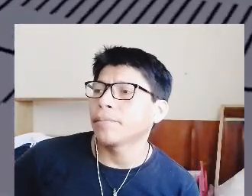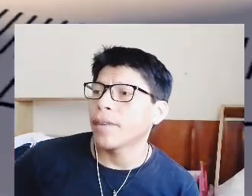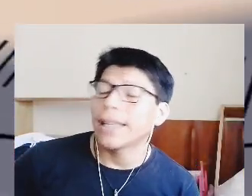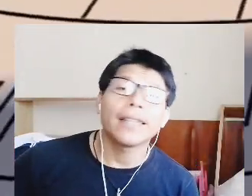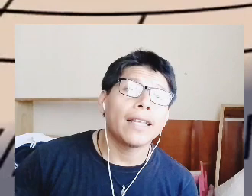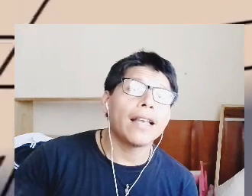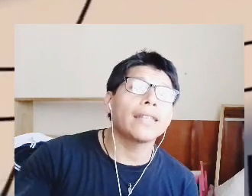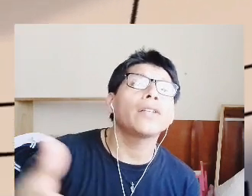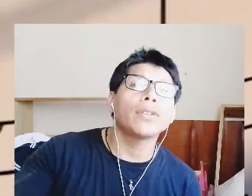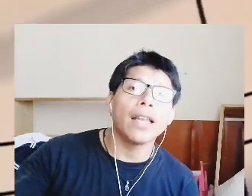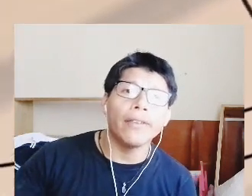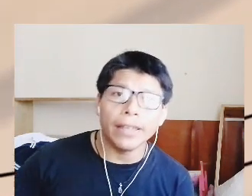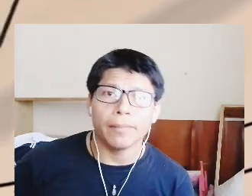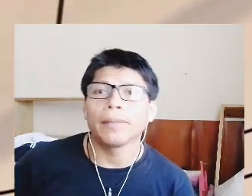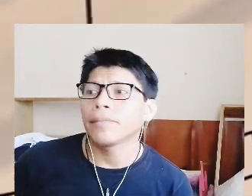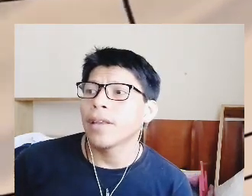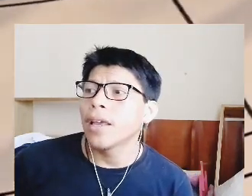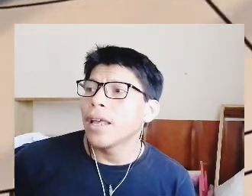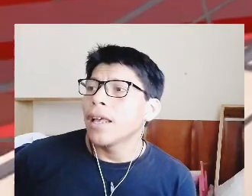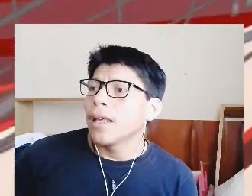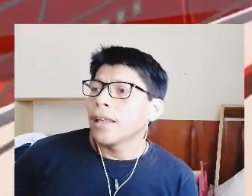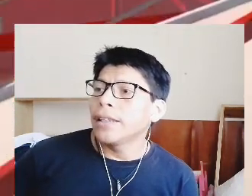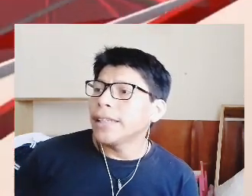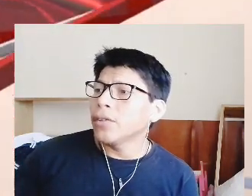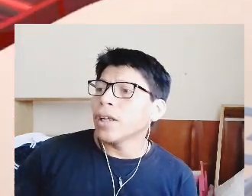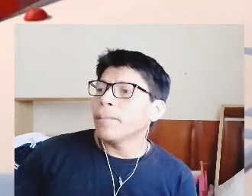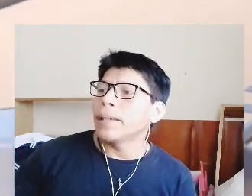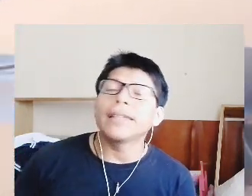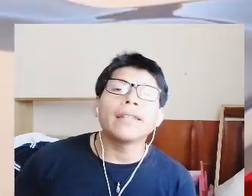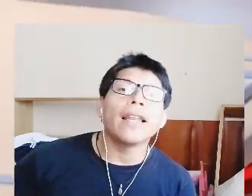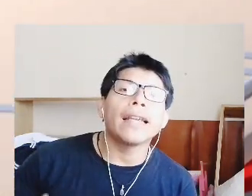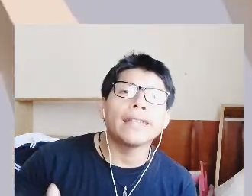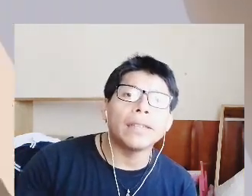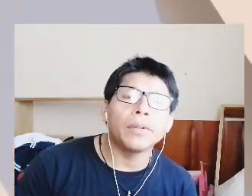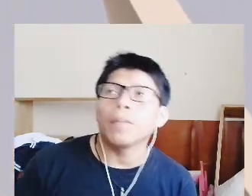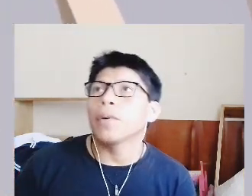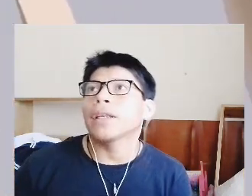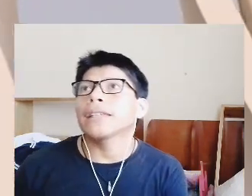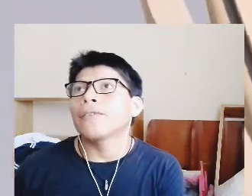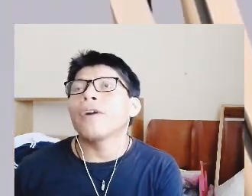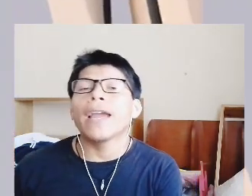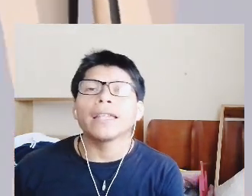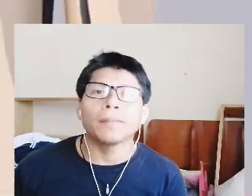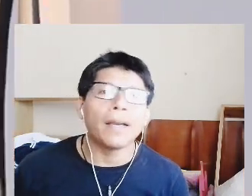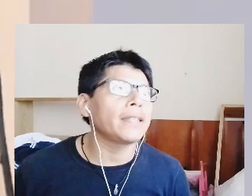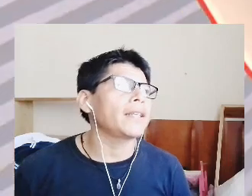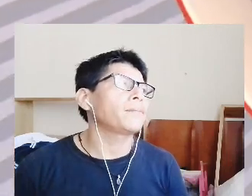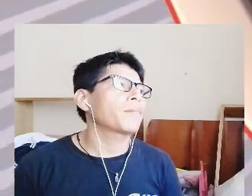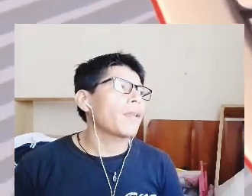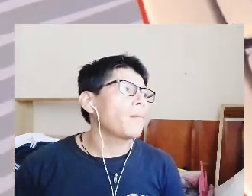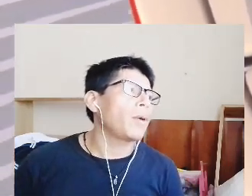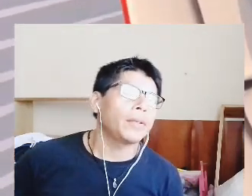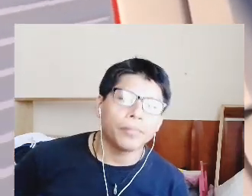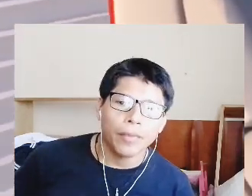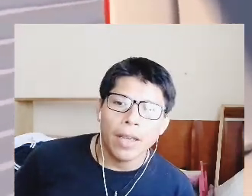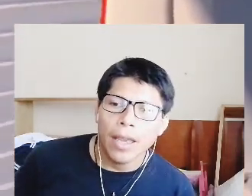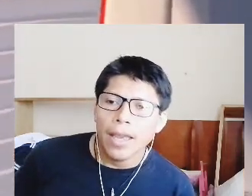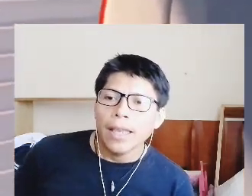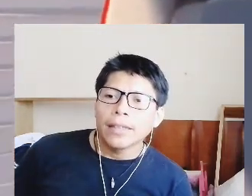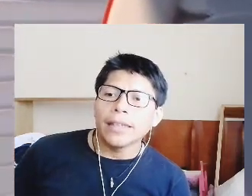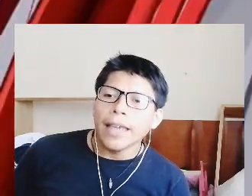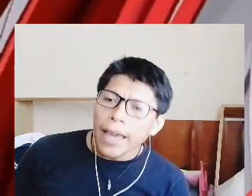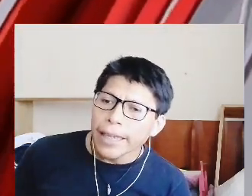mañanera haciéndose la víctima diciendo que el presidente la exhibió porque se fue a España bueno